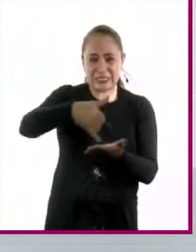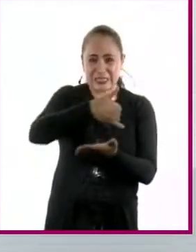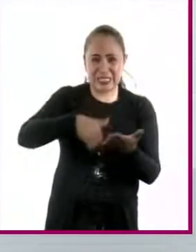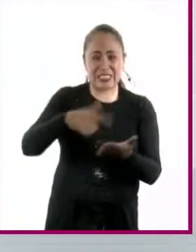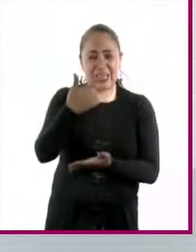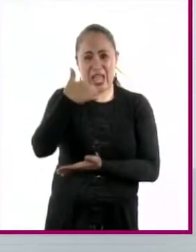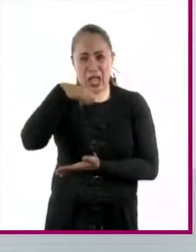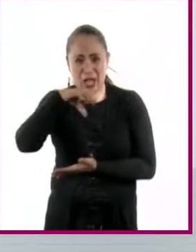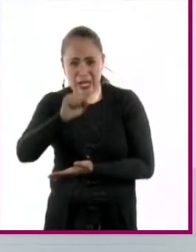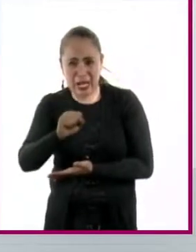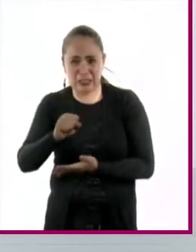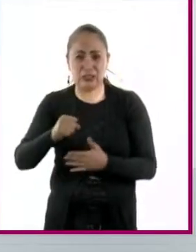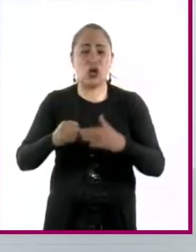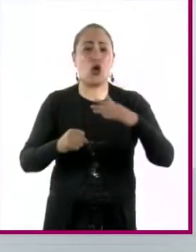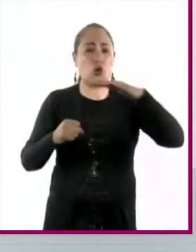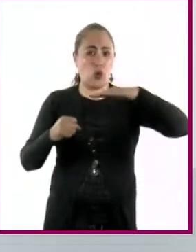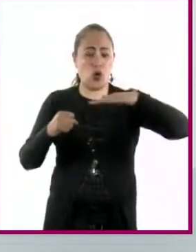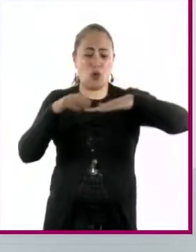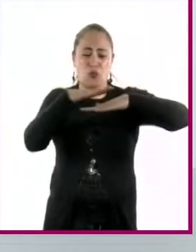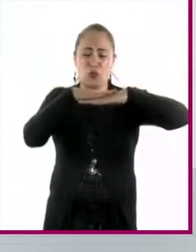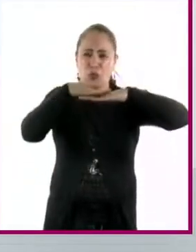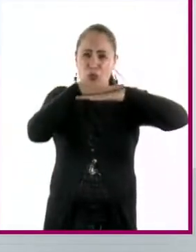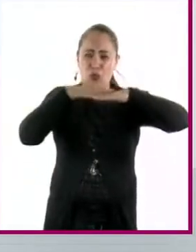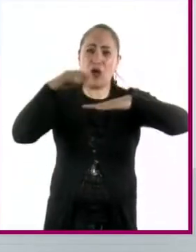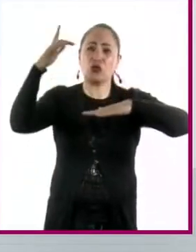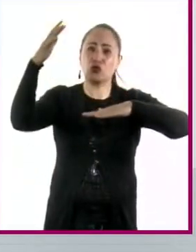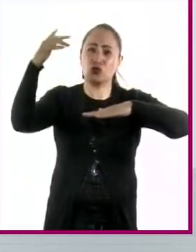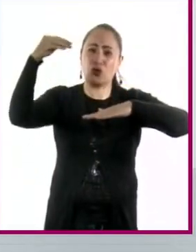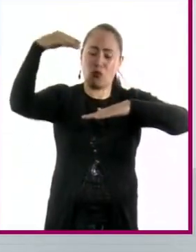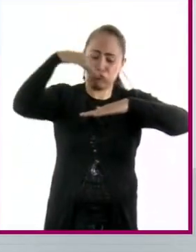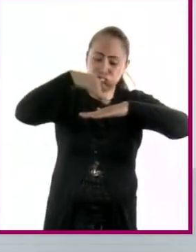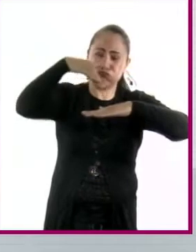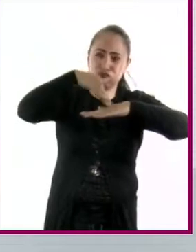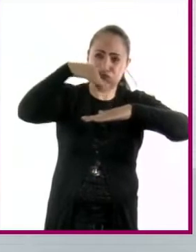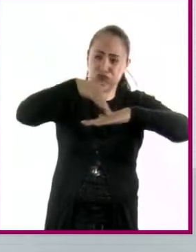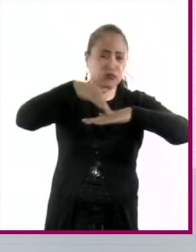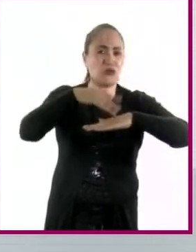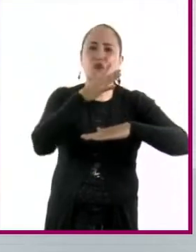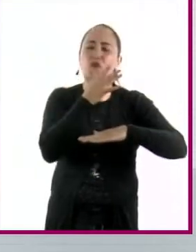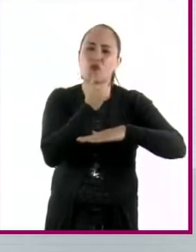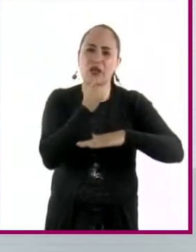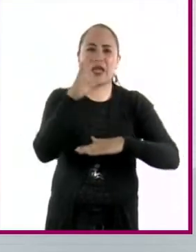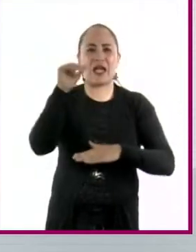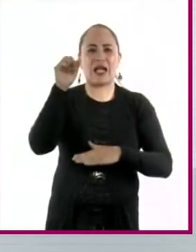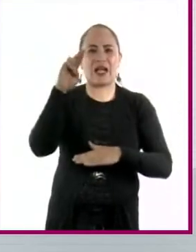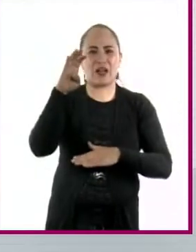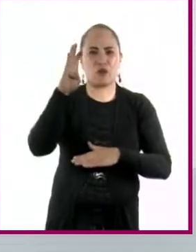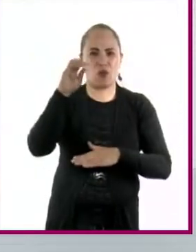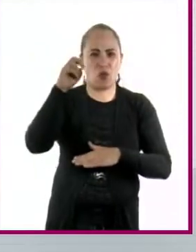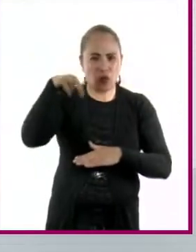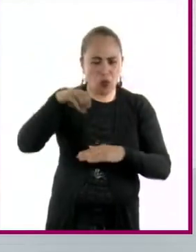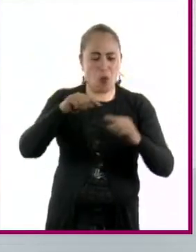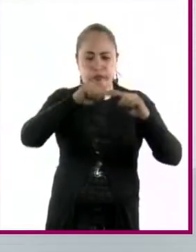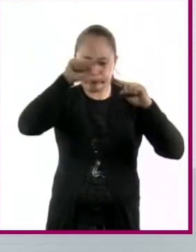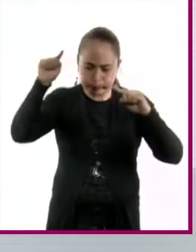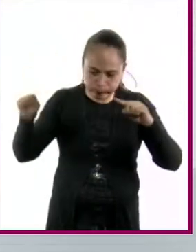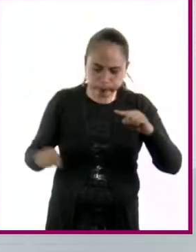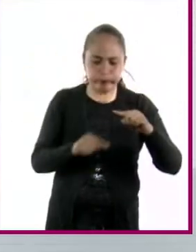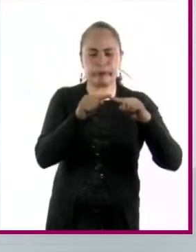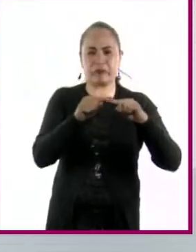una película que impide la entrada del sol. Y eso hace que los ciclos, sobre todo el de carbono, no se puede efectuar dentro del